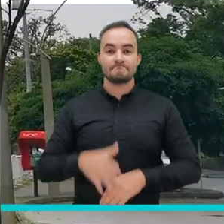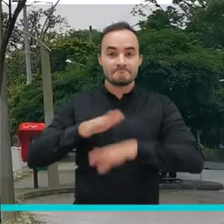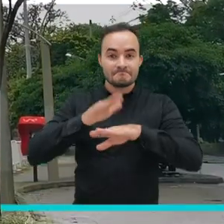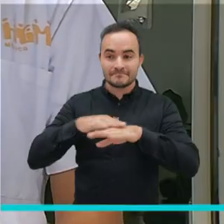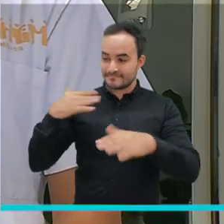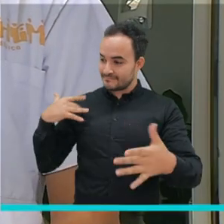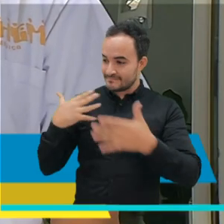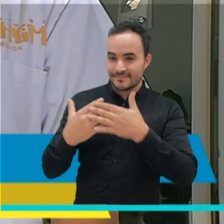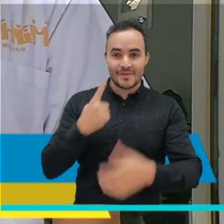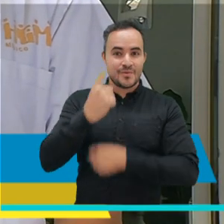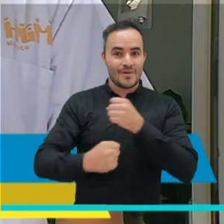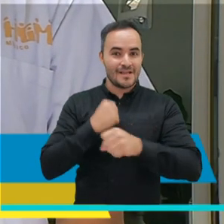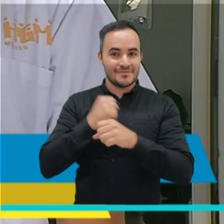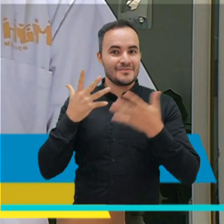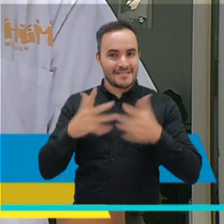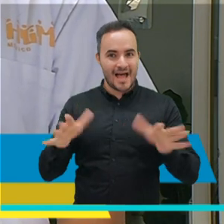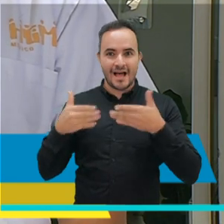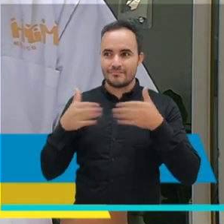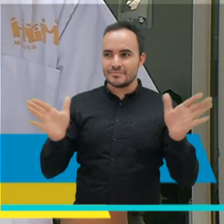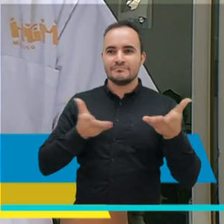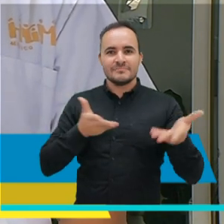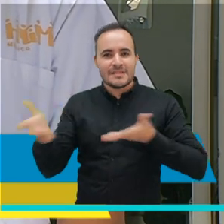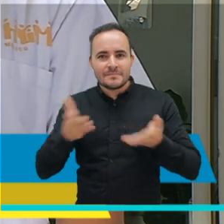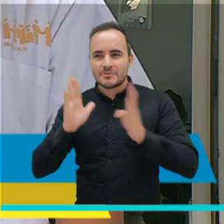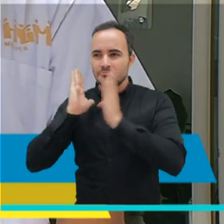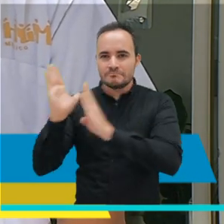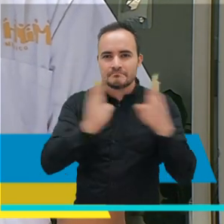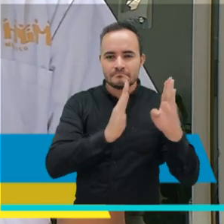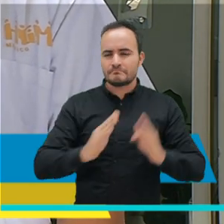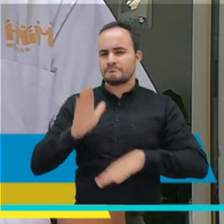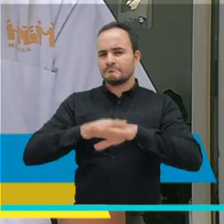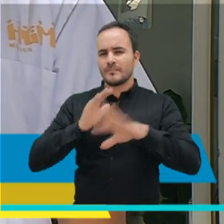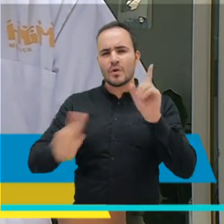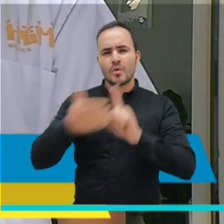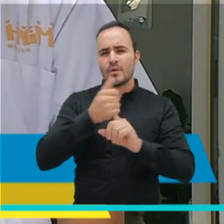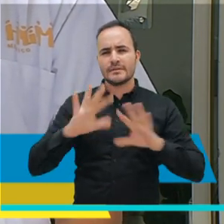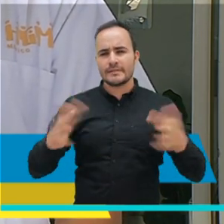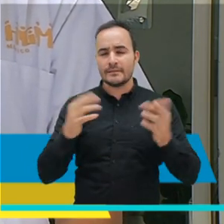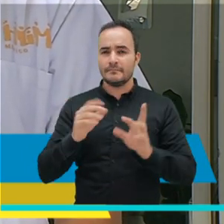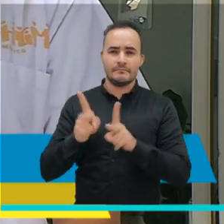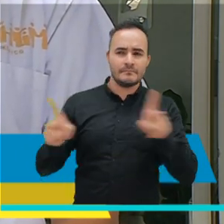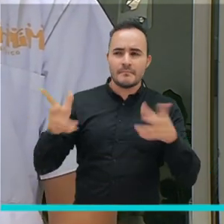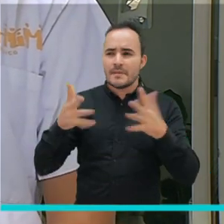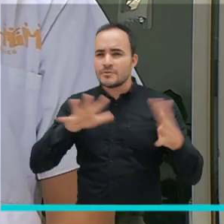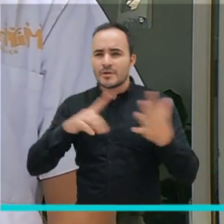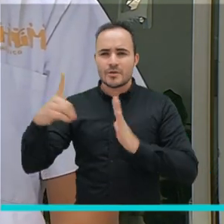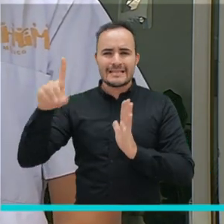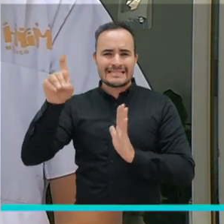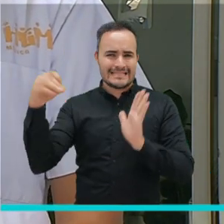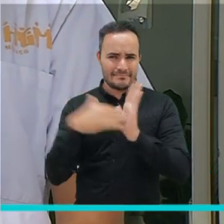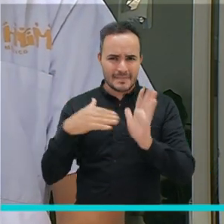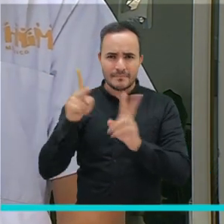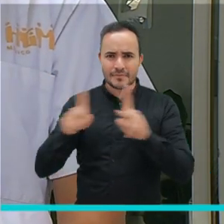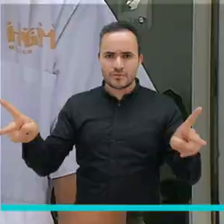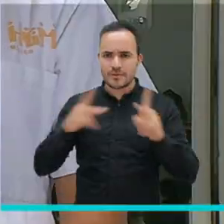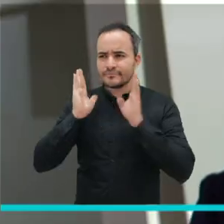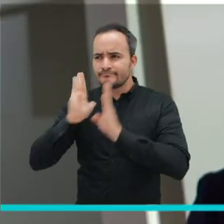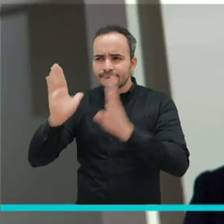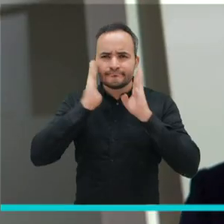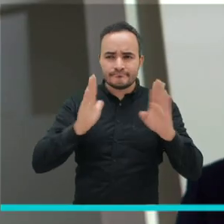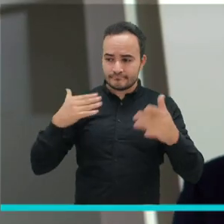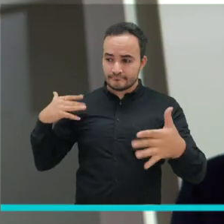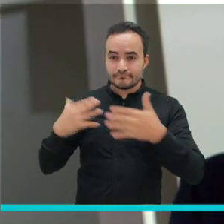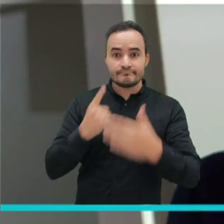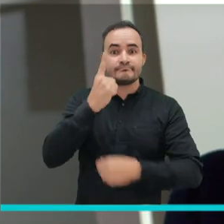Estamos cumpliendo un año de funcionamiento en estas instalaciones. Nuestros principales logros son la atención de más de 6.000 pacientes durante todo